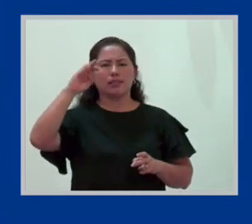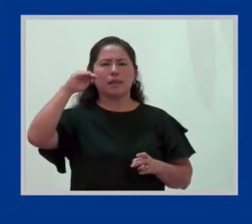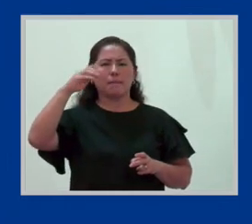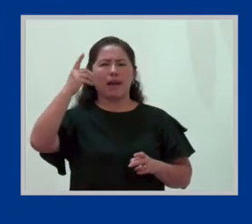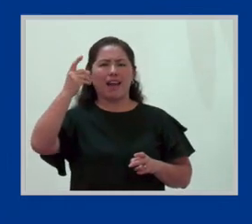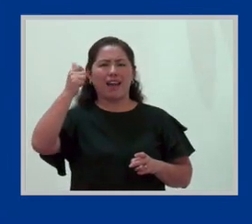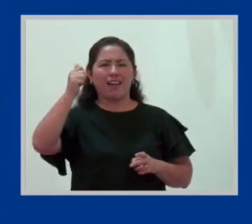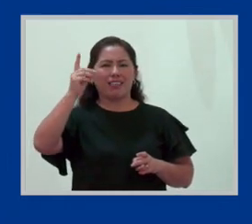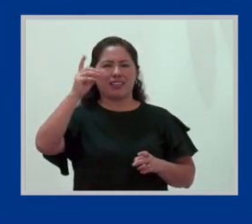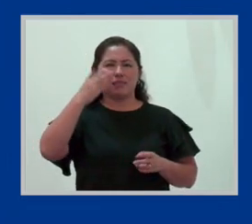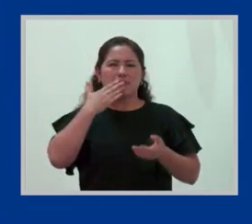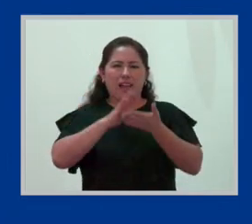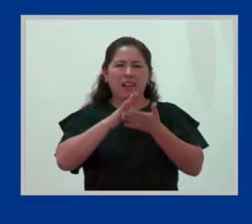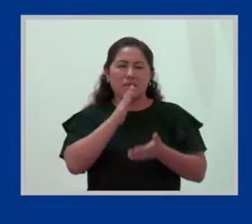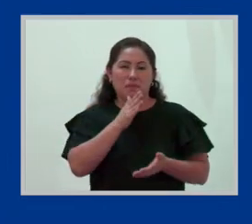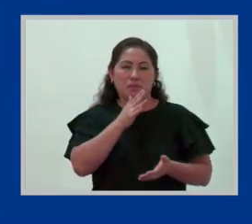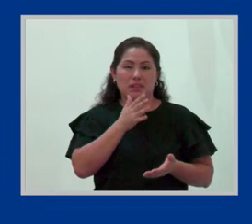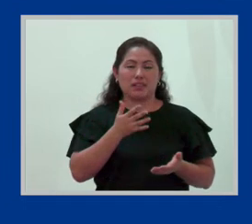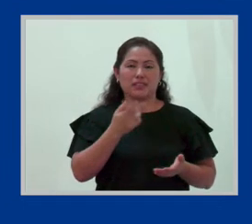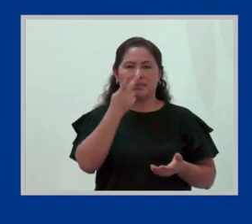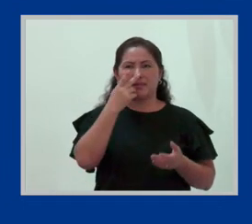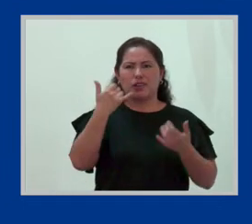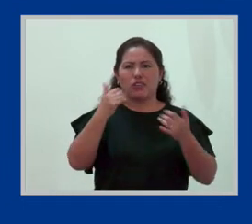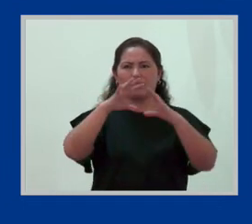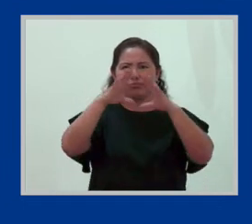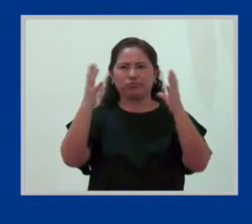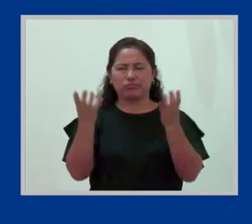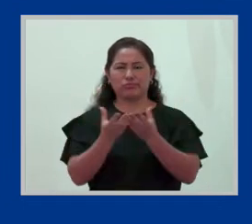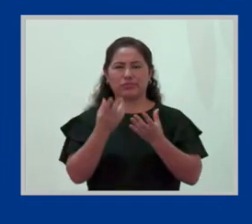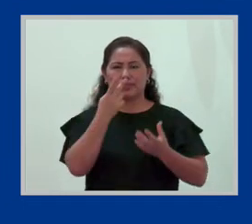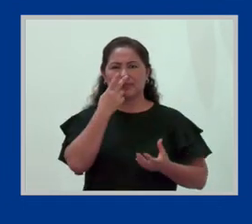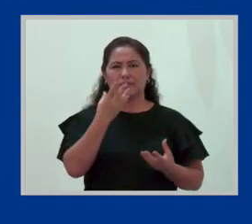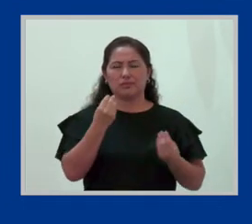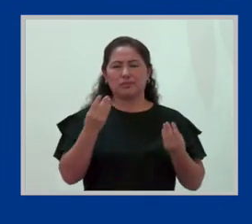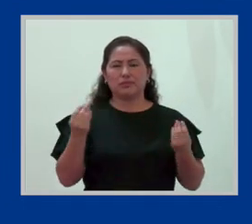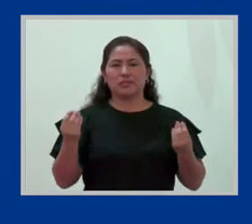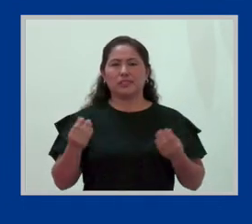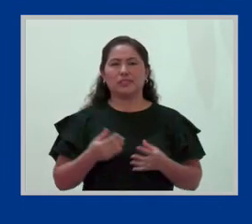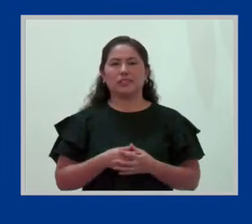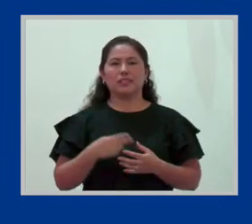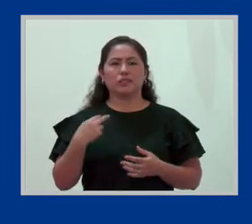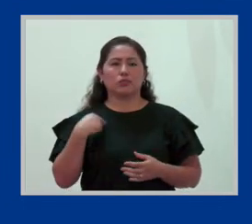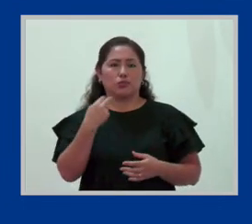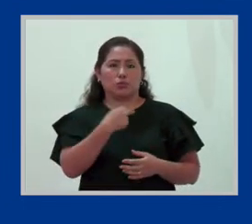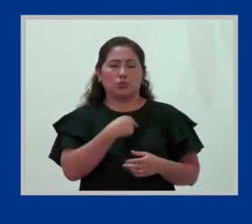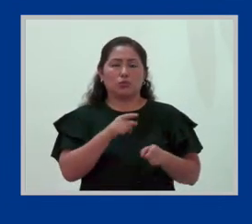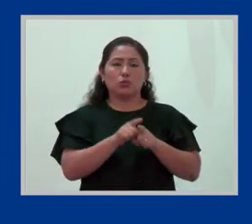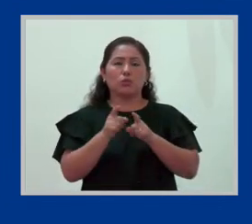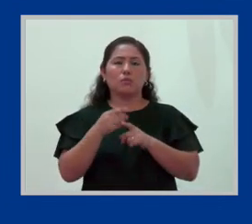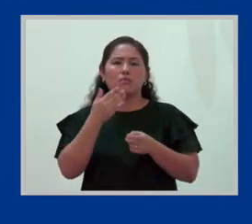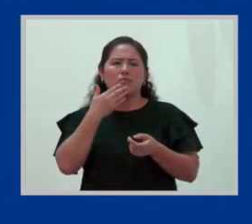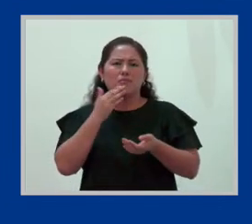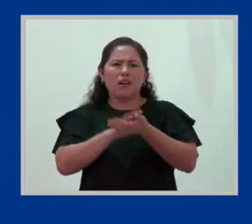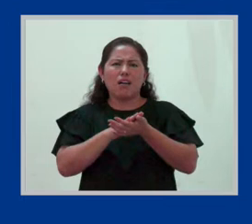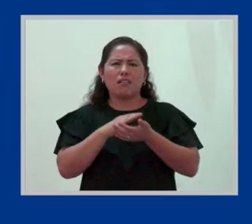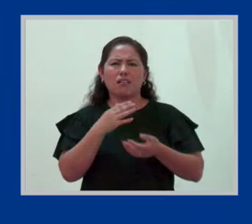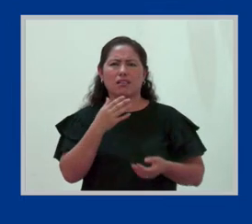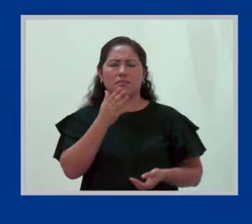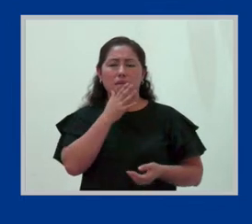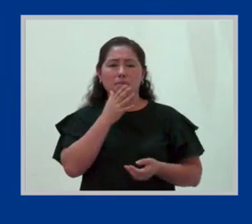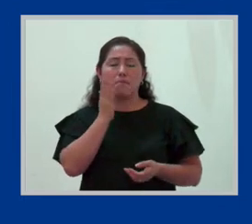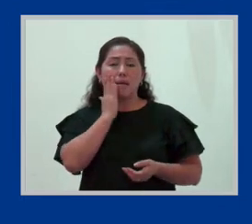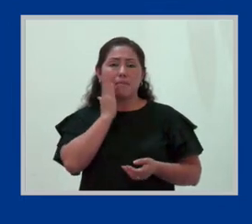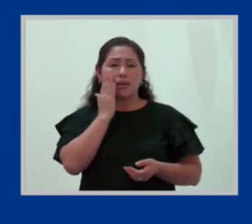como ese movimiento, hay muchos en el mundo, de hecho, que claro, dicen, nosotras como malas madres, ¿no? Somos